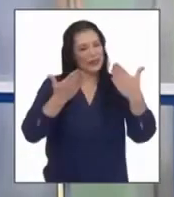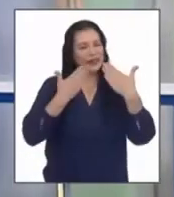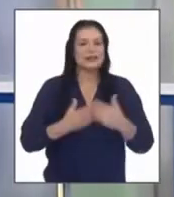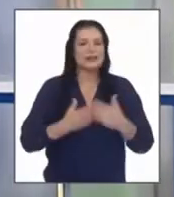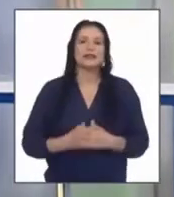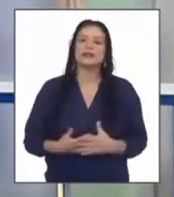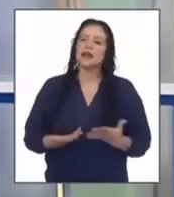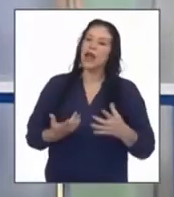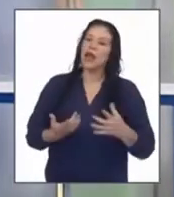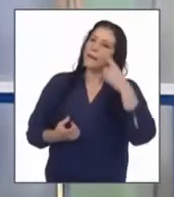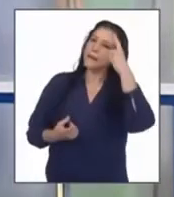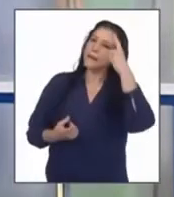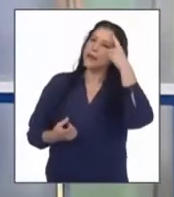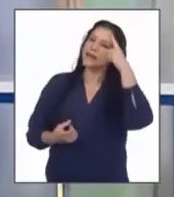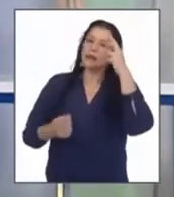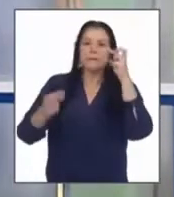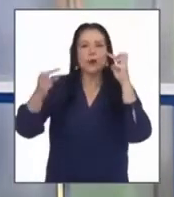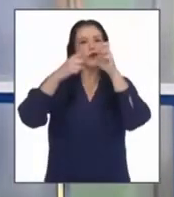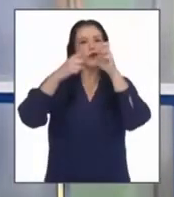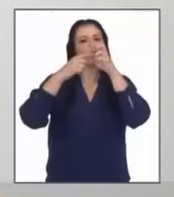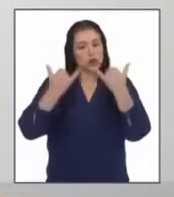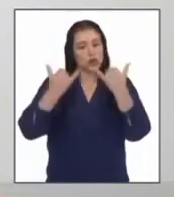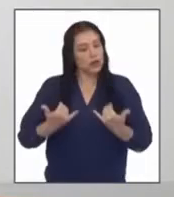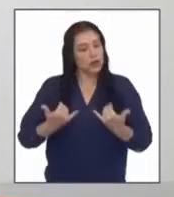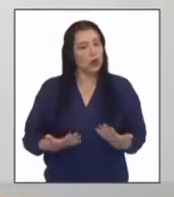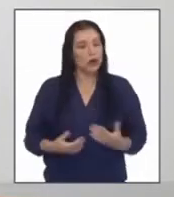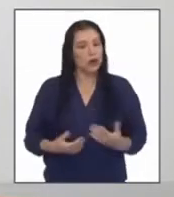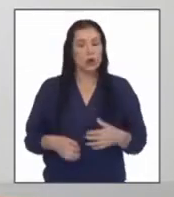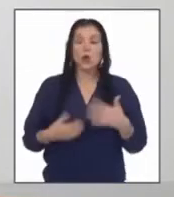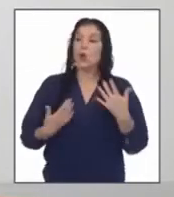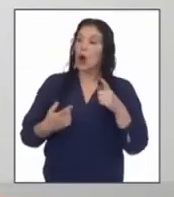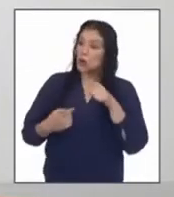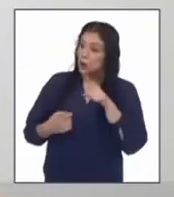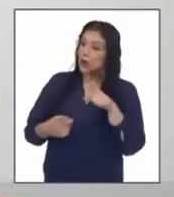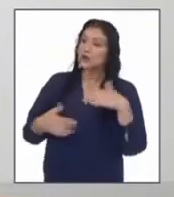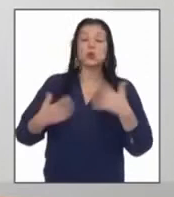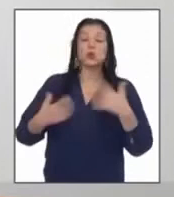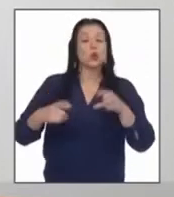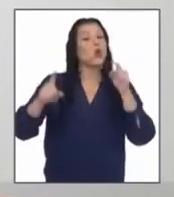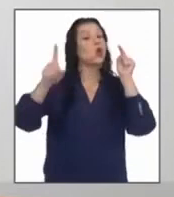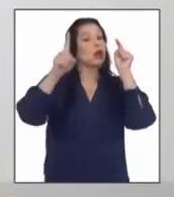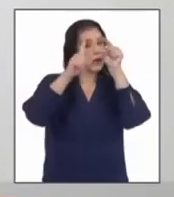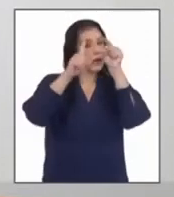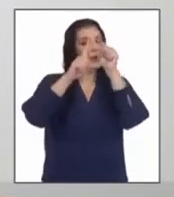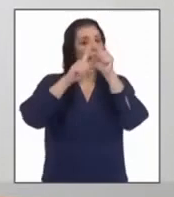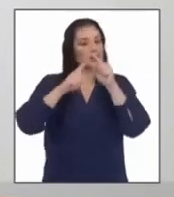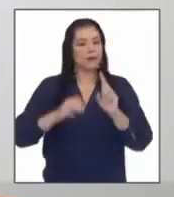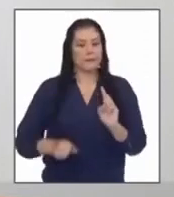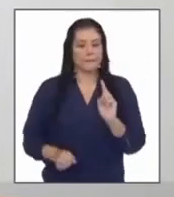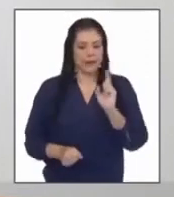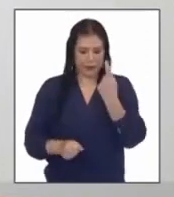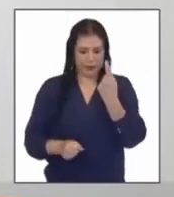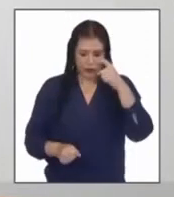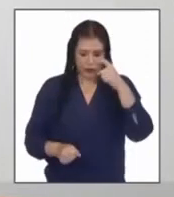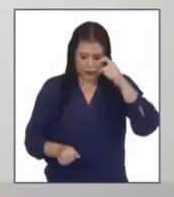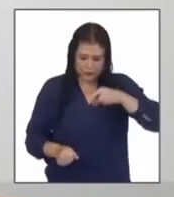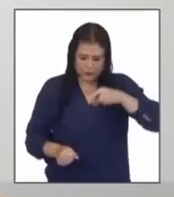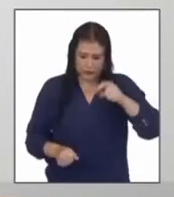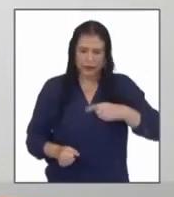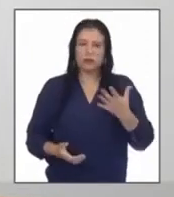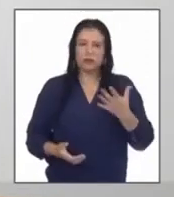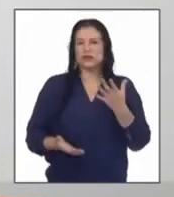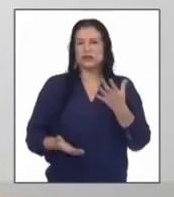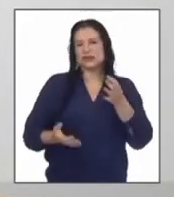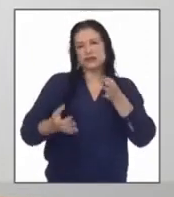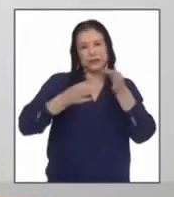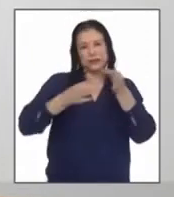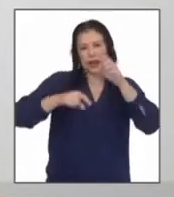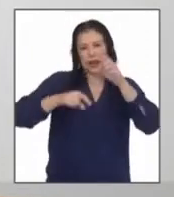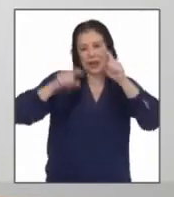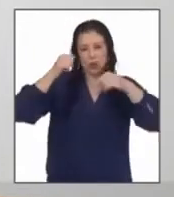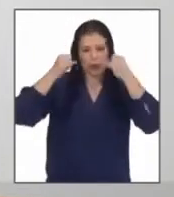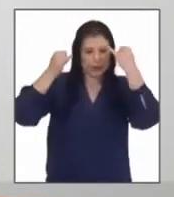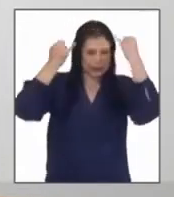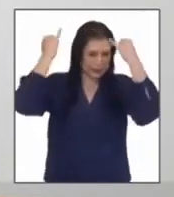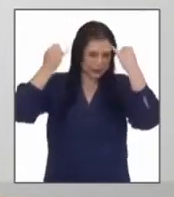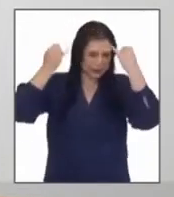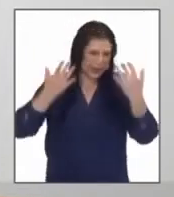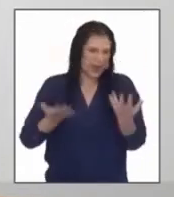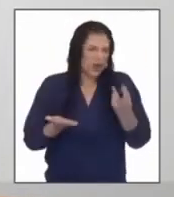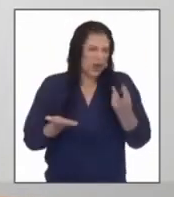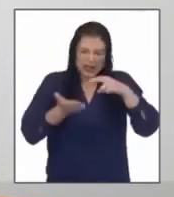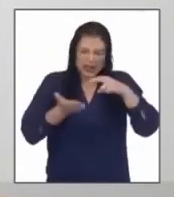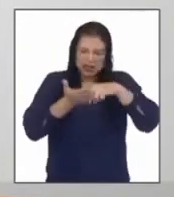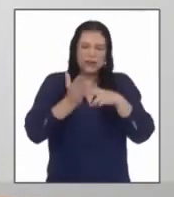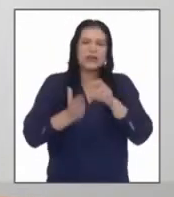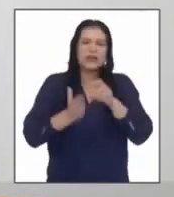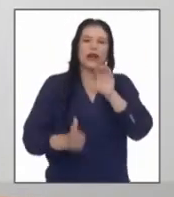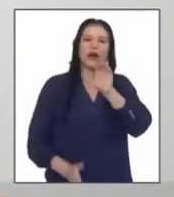que le parece el propósito del programa de hoy es todo un reto primero debemos precisar algunas ideas sobre lo